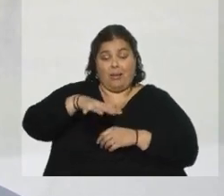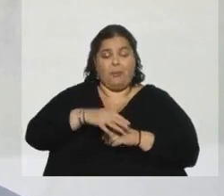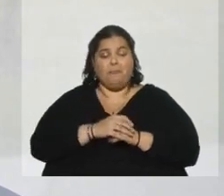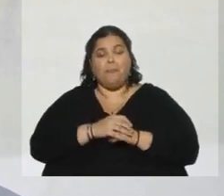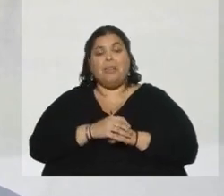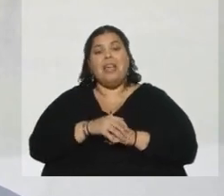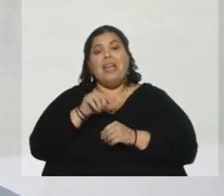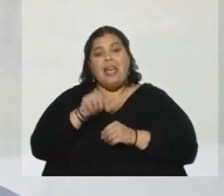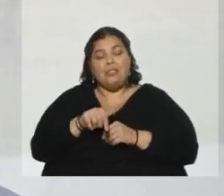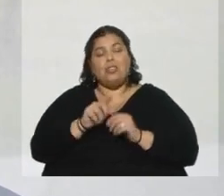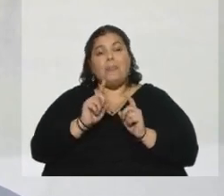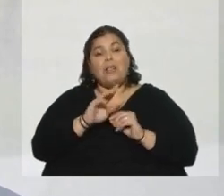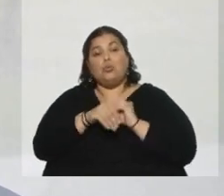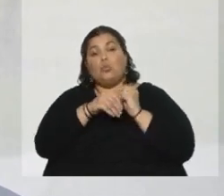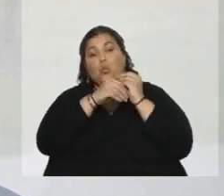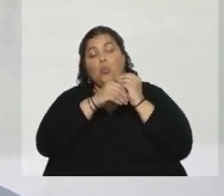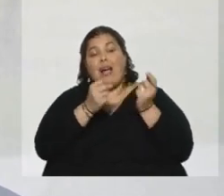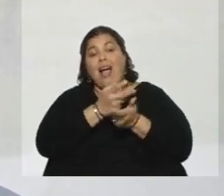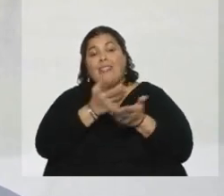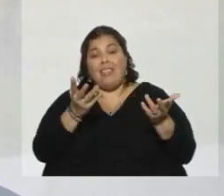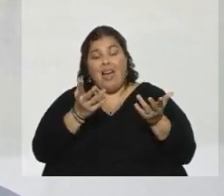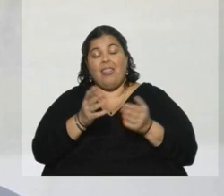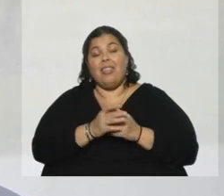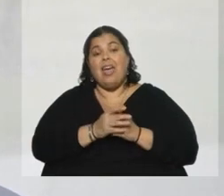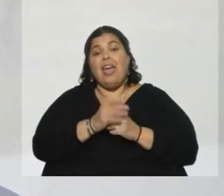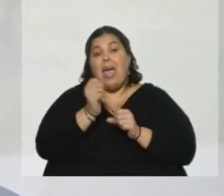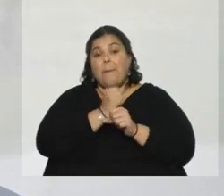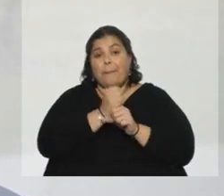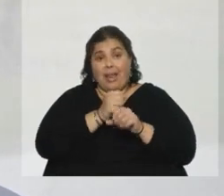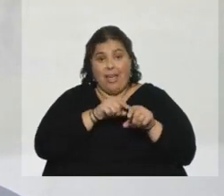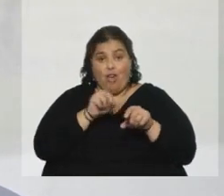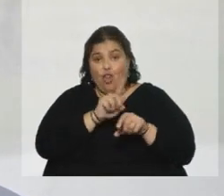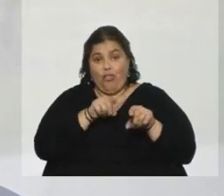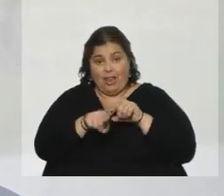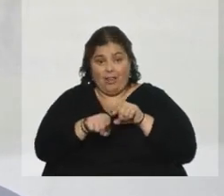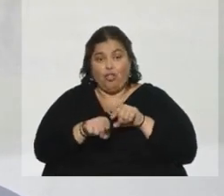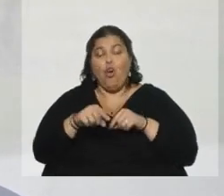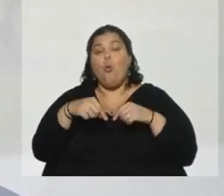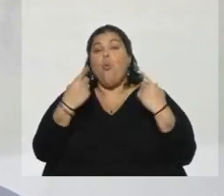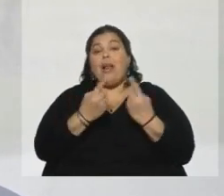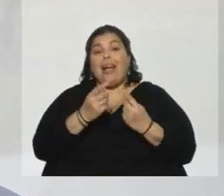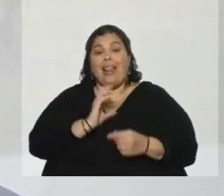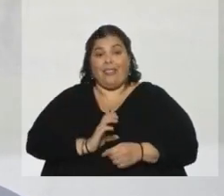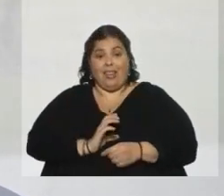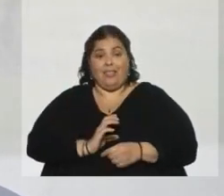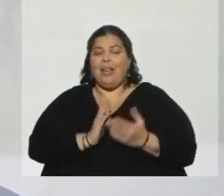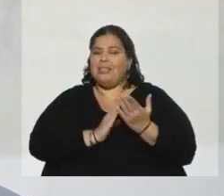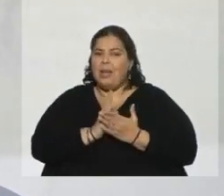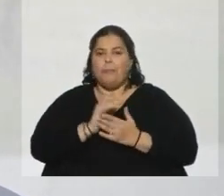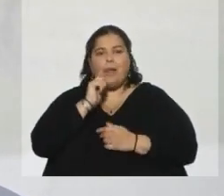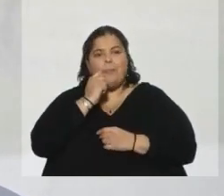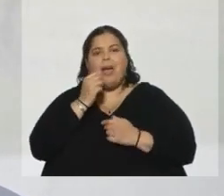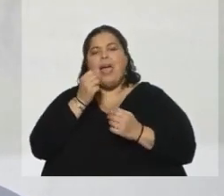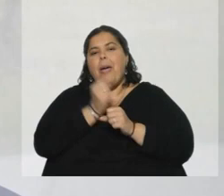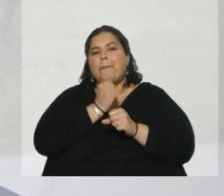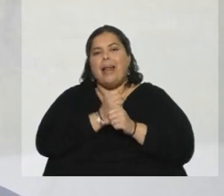se le suma probablemente un número importante de empleo indirecto. Nuestra característica siempre ha sido empleo calificado y